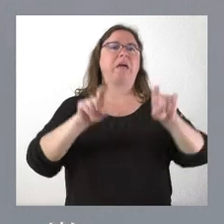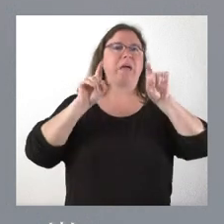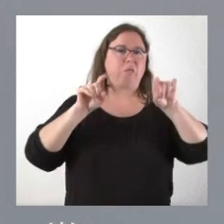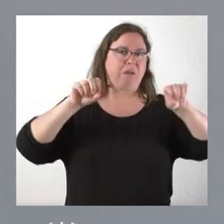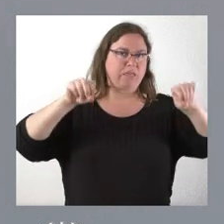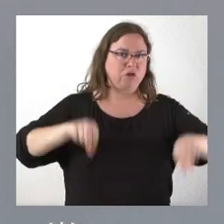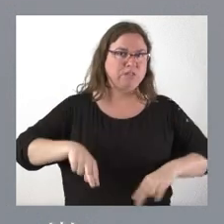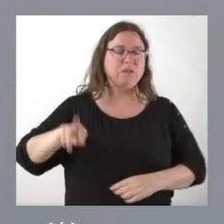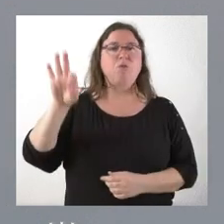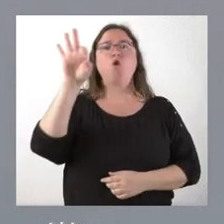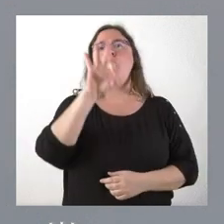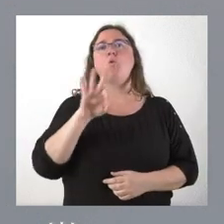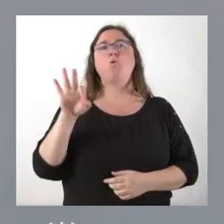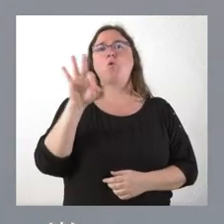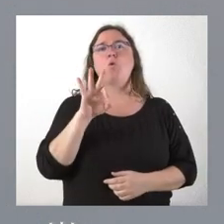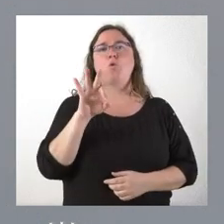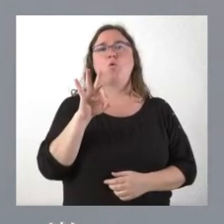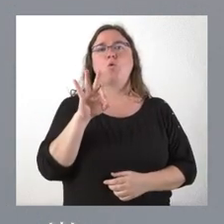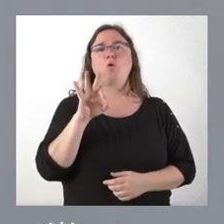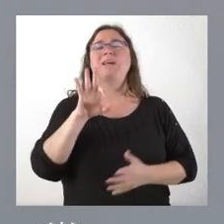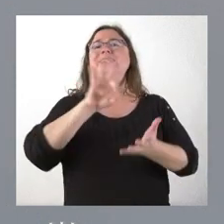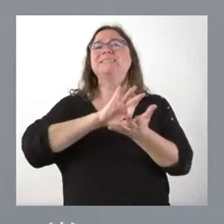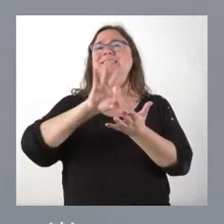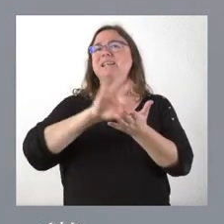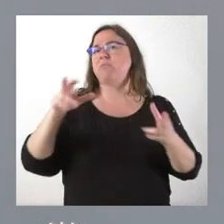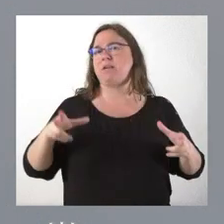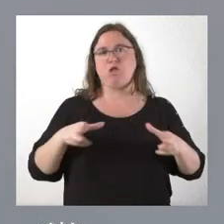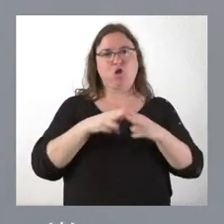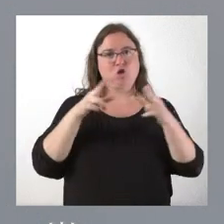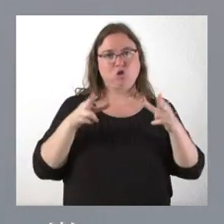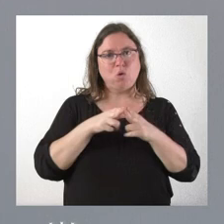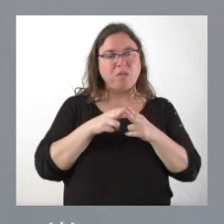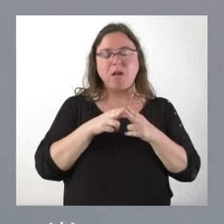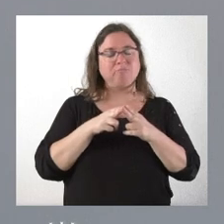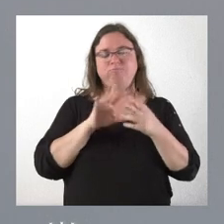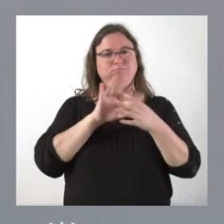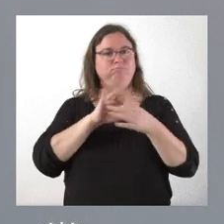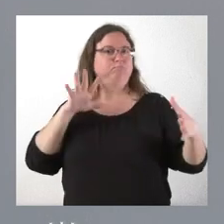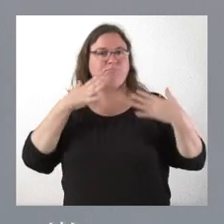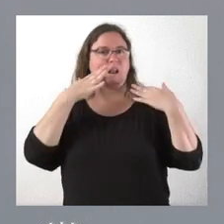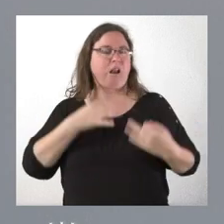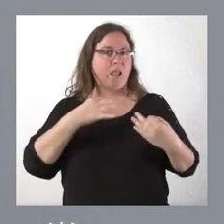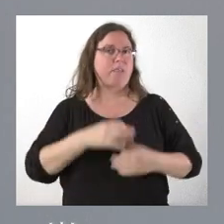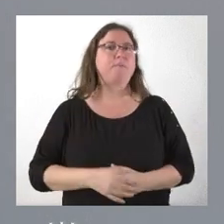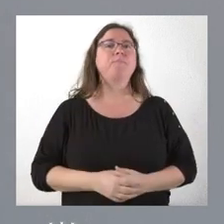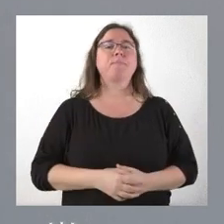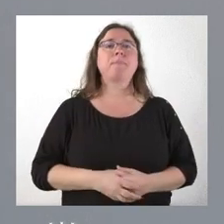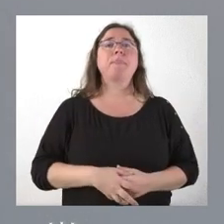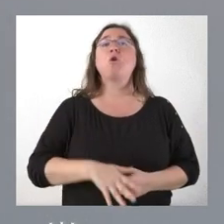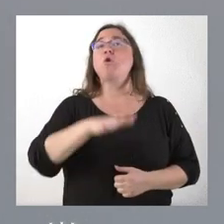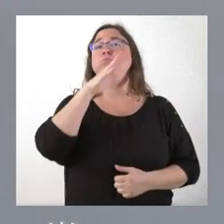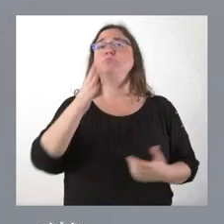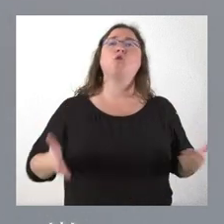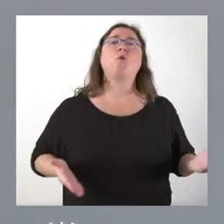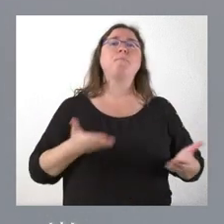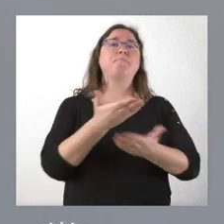acceso a los servicios sociales o a la sanidad, no se corresponde con la realidad. Y desde aquí le pedimos al